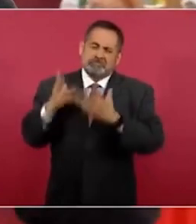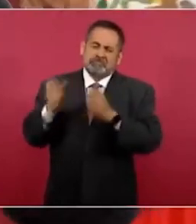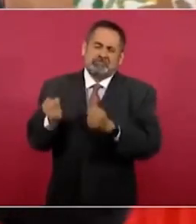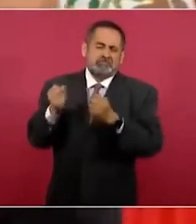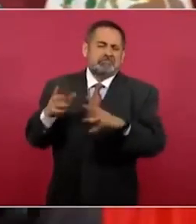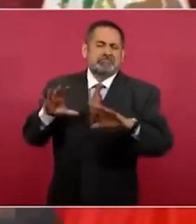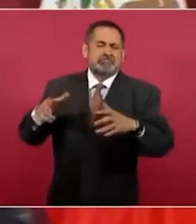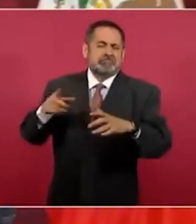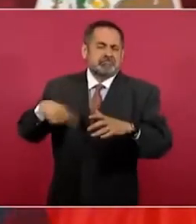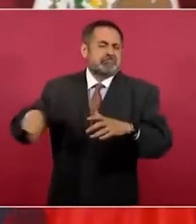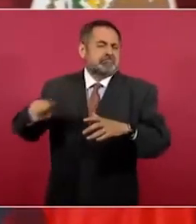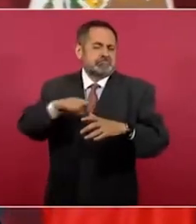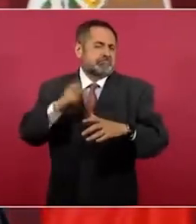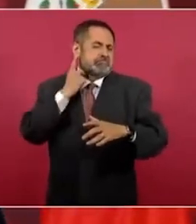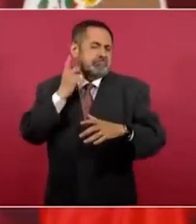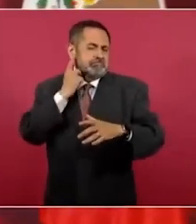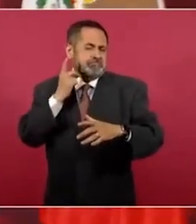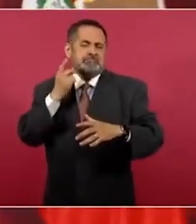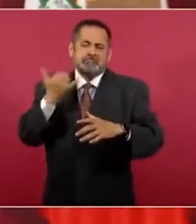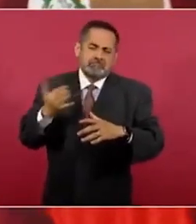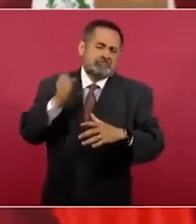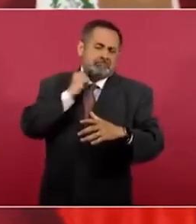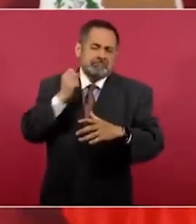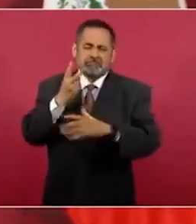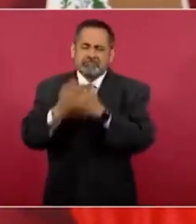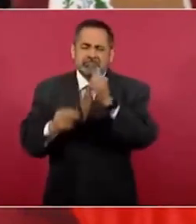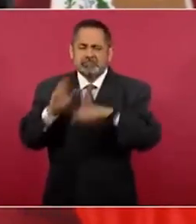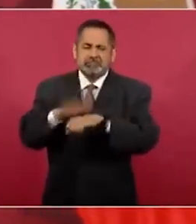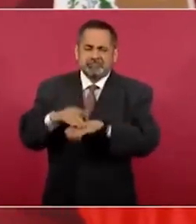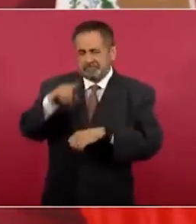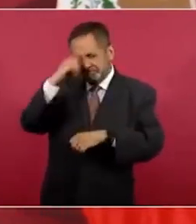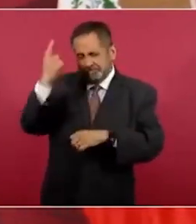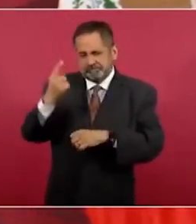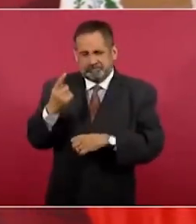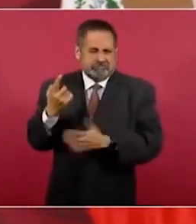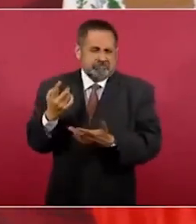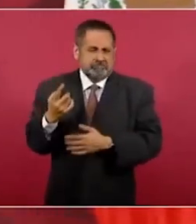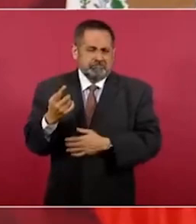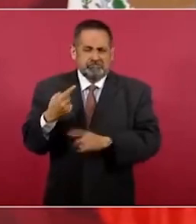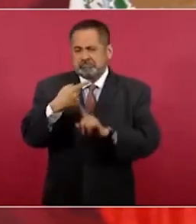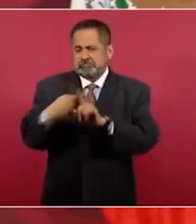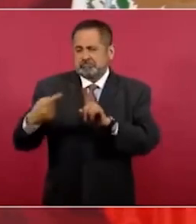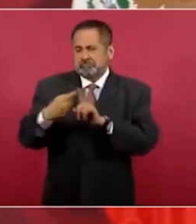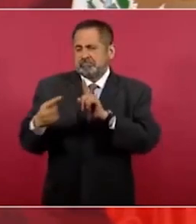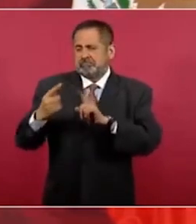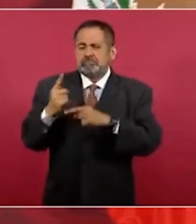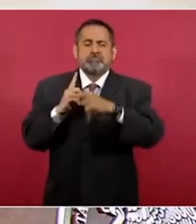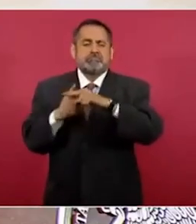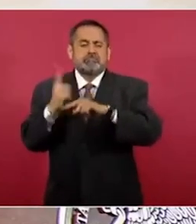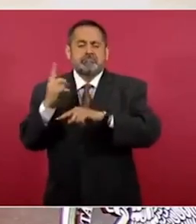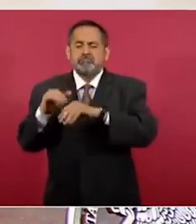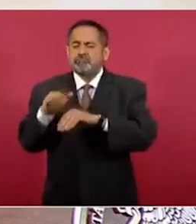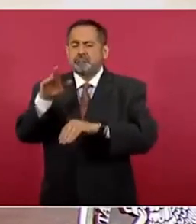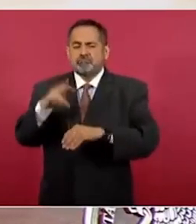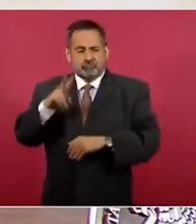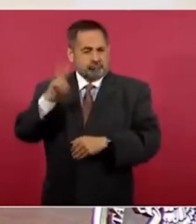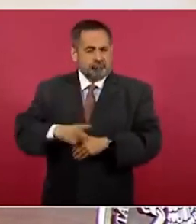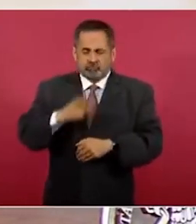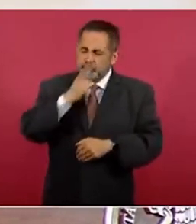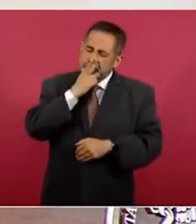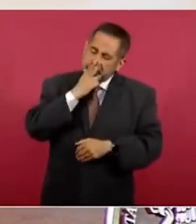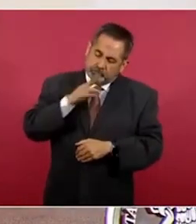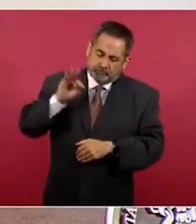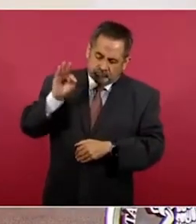legisladores, tanto en la Cámara de Diputados como en la Cámara de Senadores, nacionalistas, verdaderos